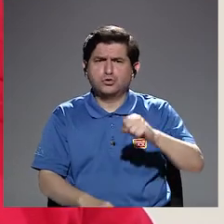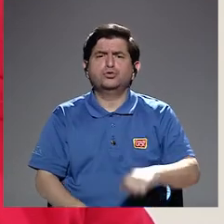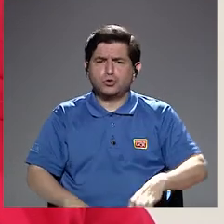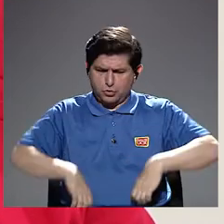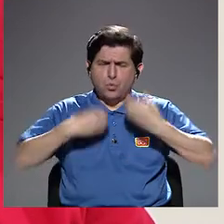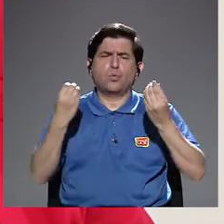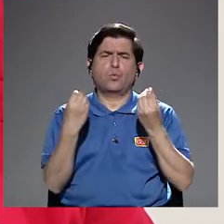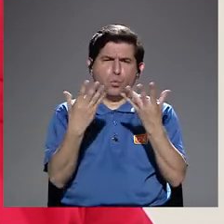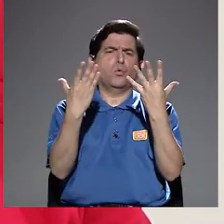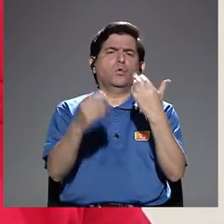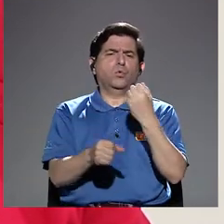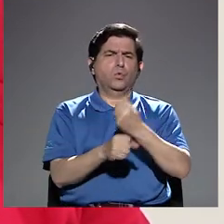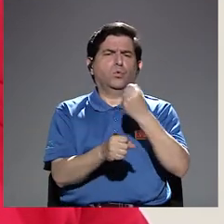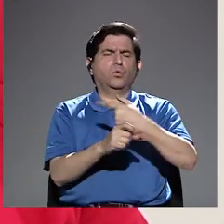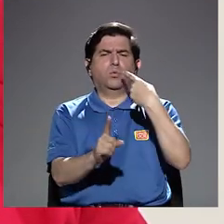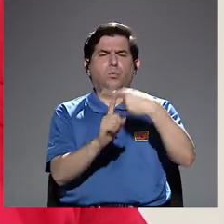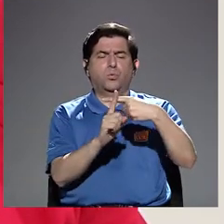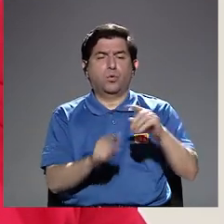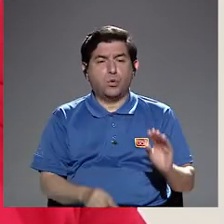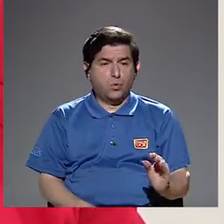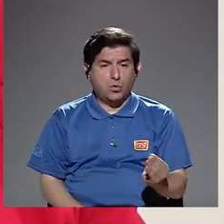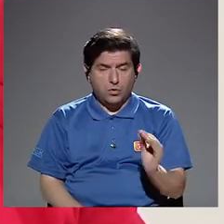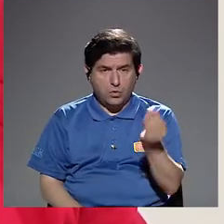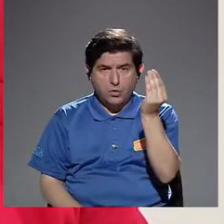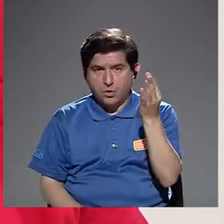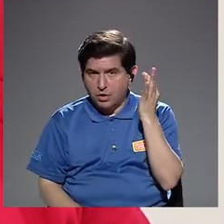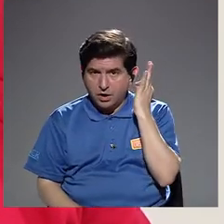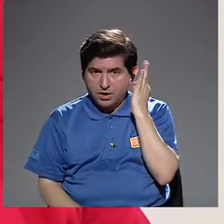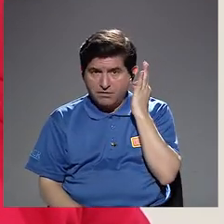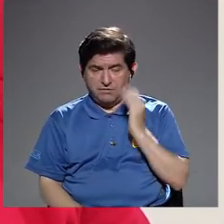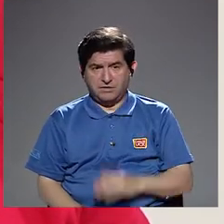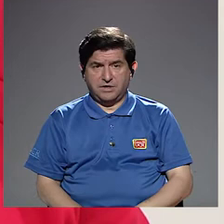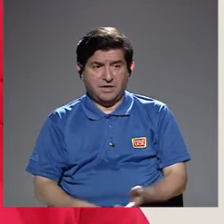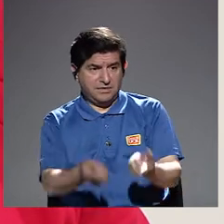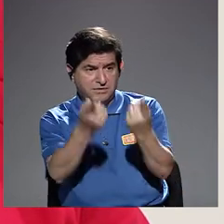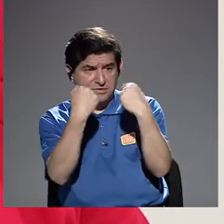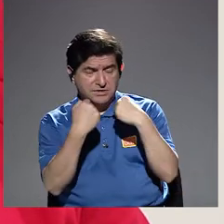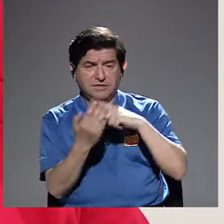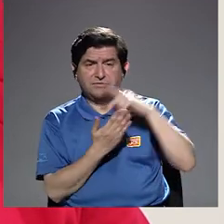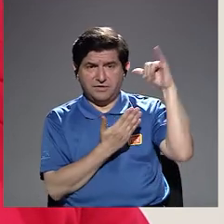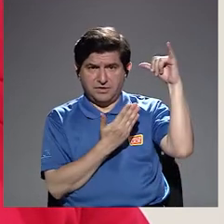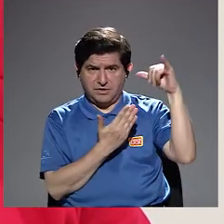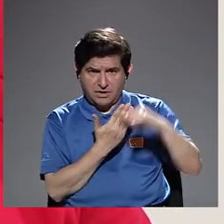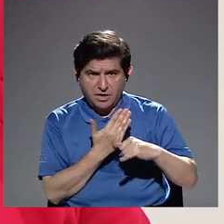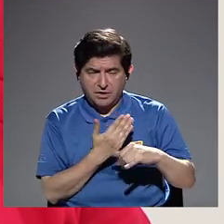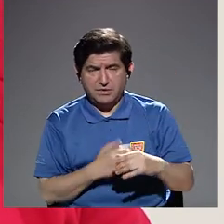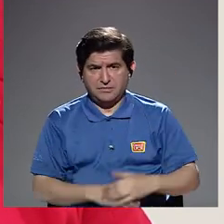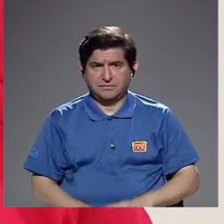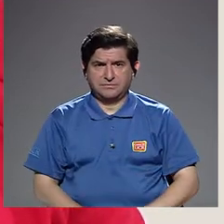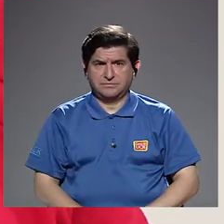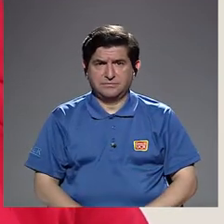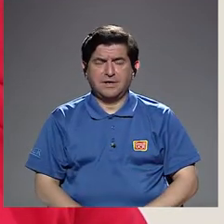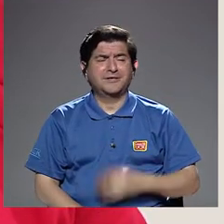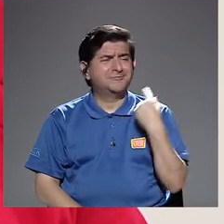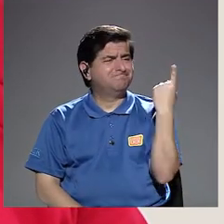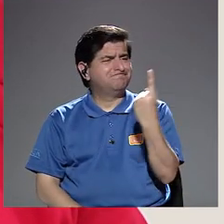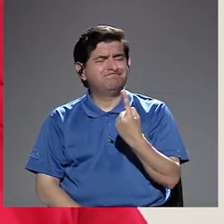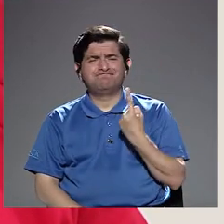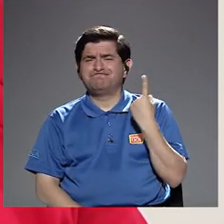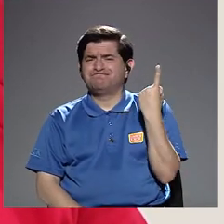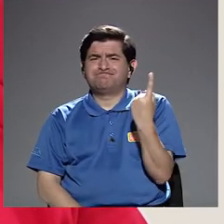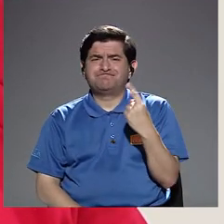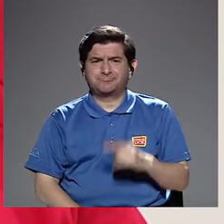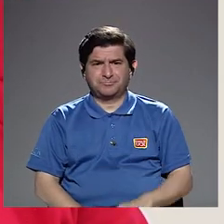positivo, ¿verdad?, las adolescentes que son... que vienen a nuestros proyectos siempre